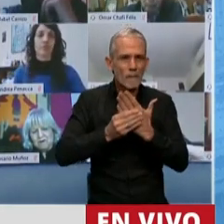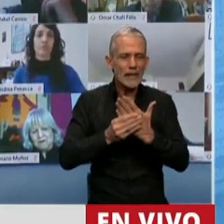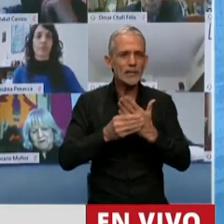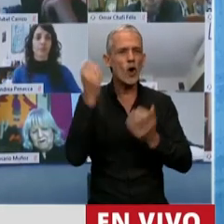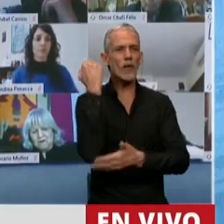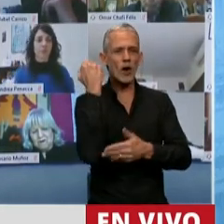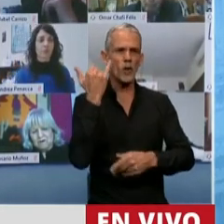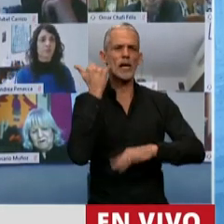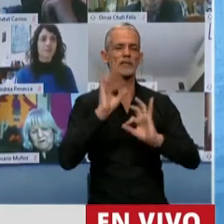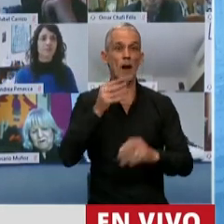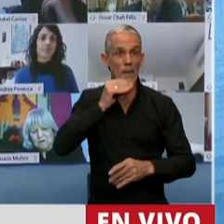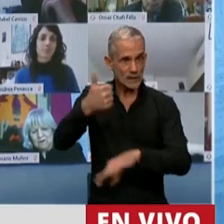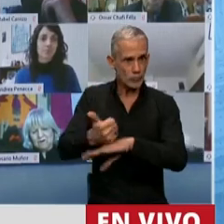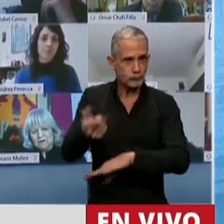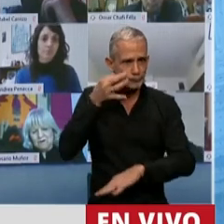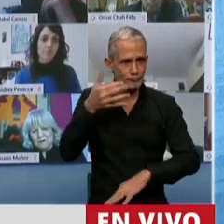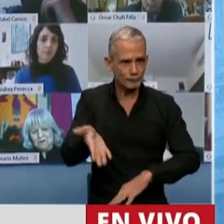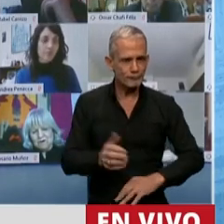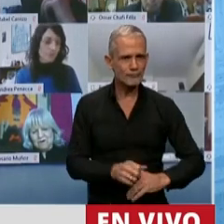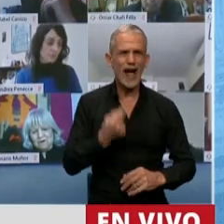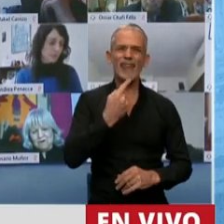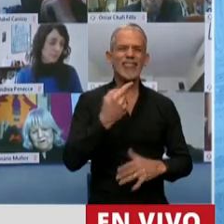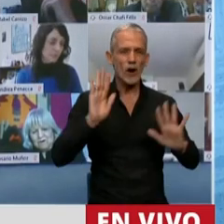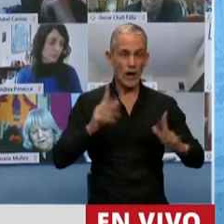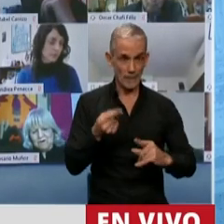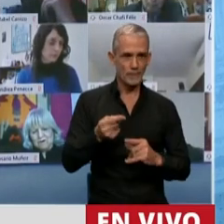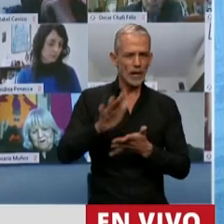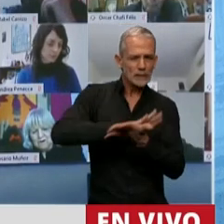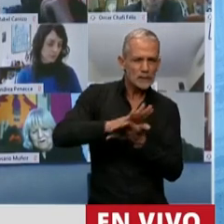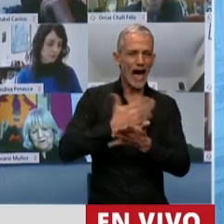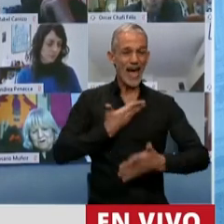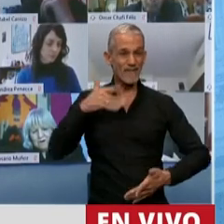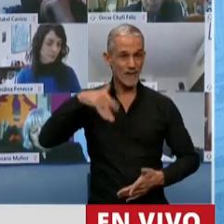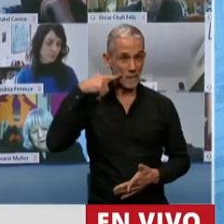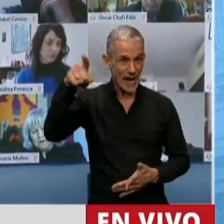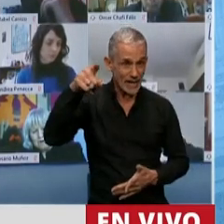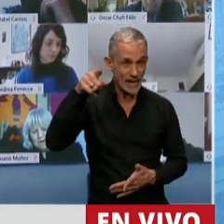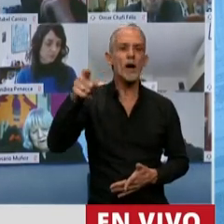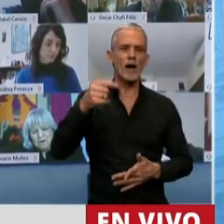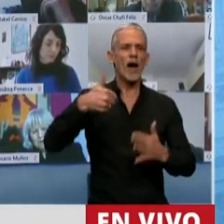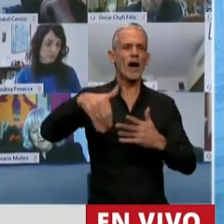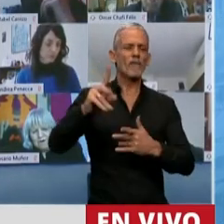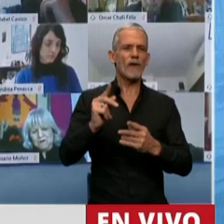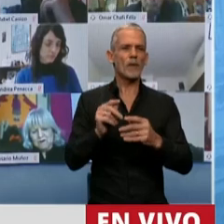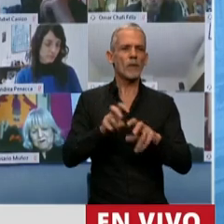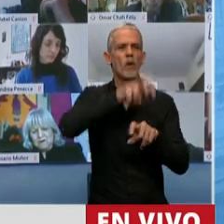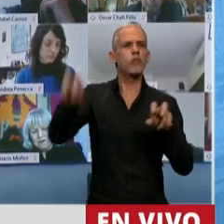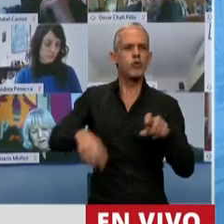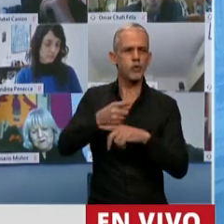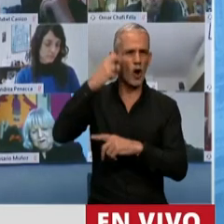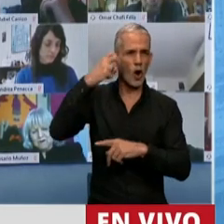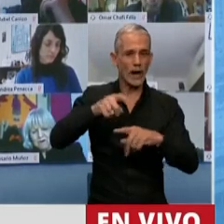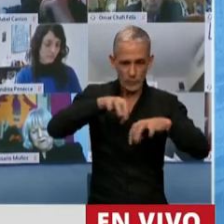de Economía. Estaba Massa también ahí. Dijo que el arreglo con el Fondo Monetario Internacional va a pasar por el Congreso.